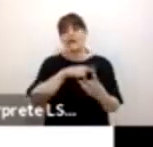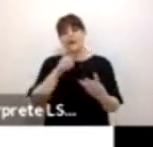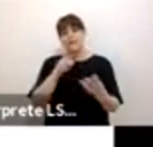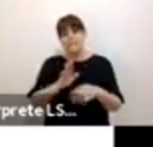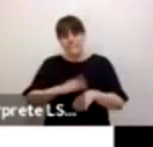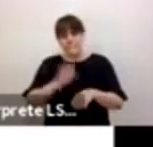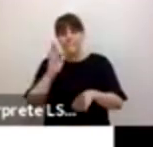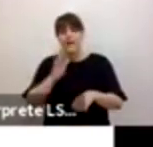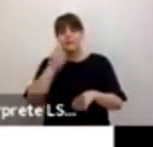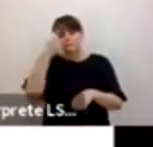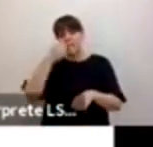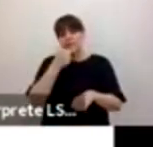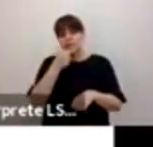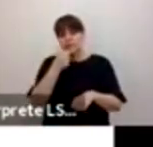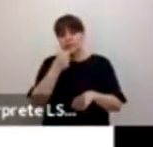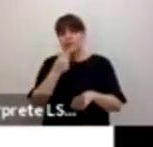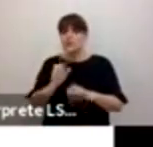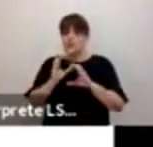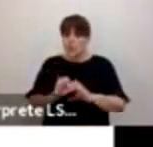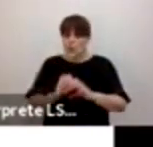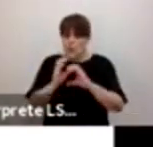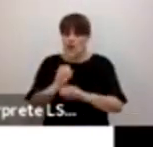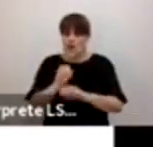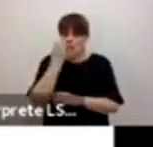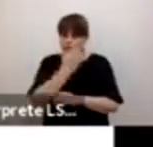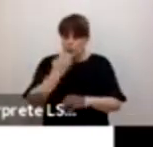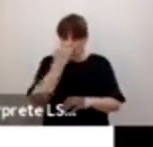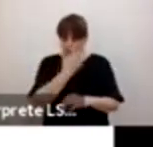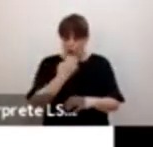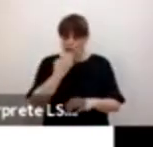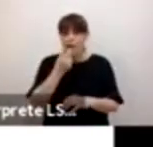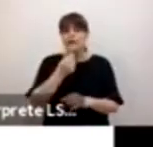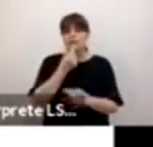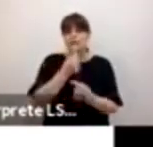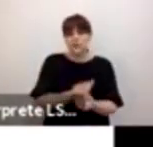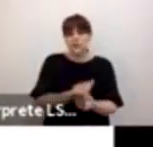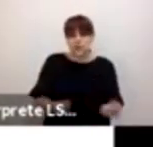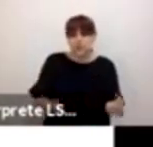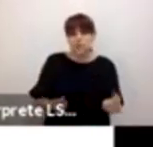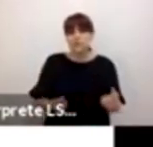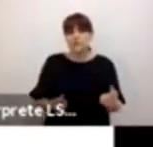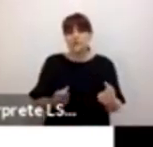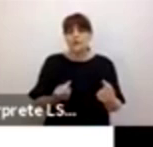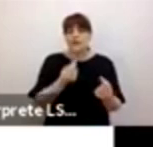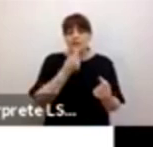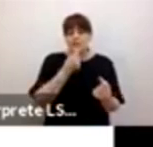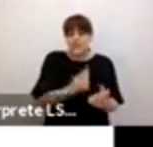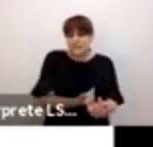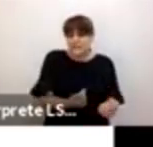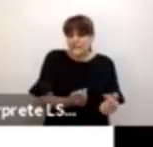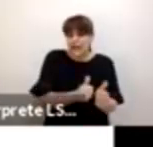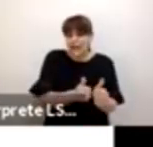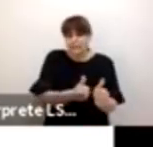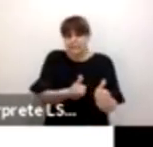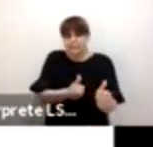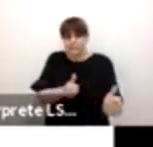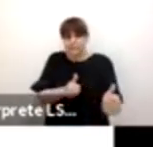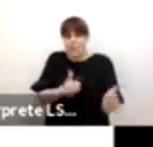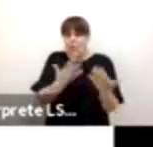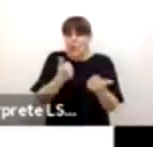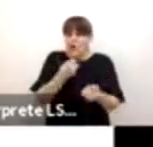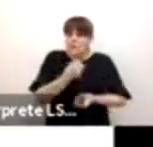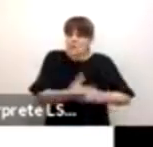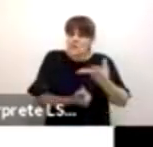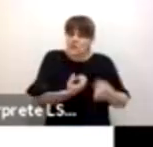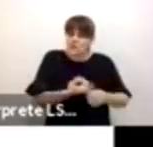en la que los niños y las niñas pequeños con mayores rezagos sociales, ¿no? En